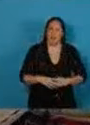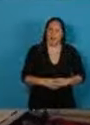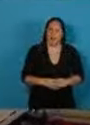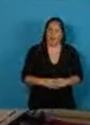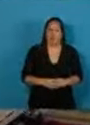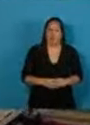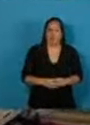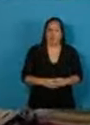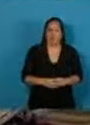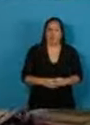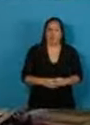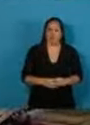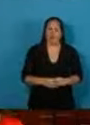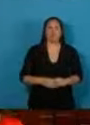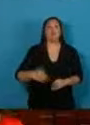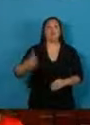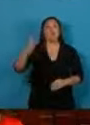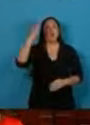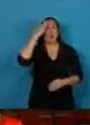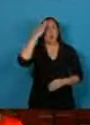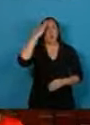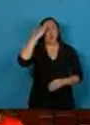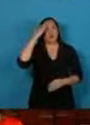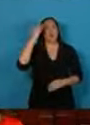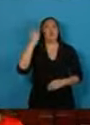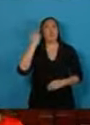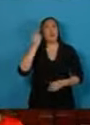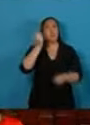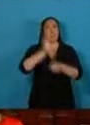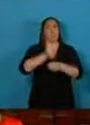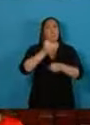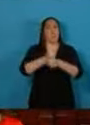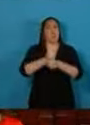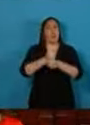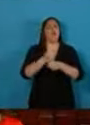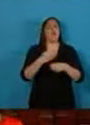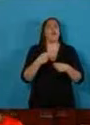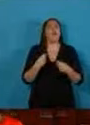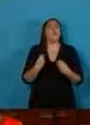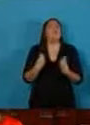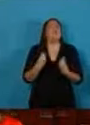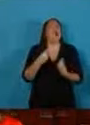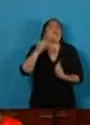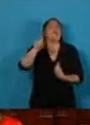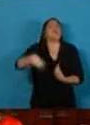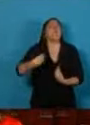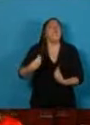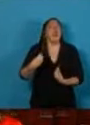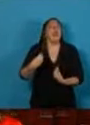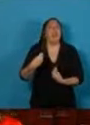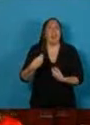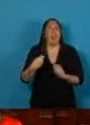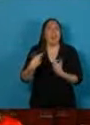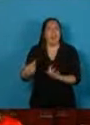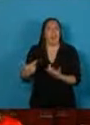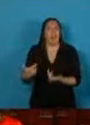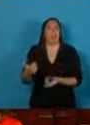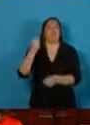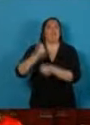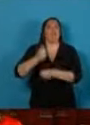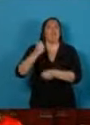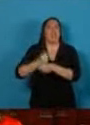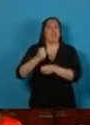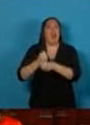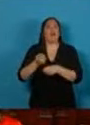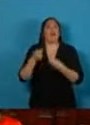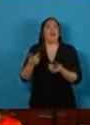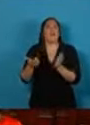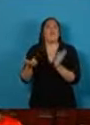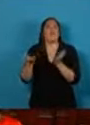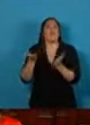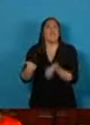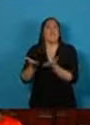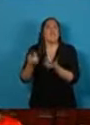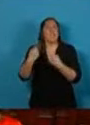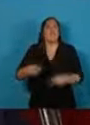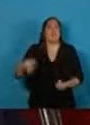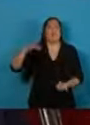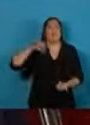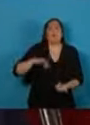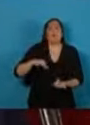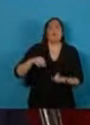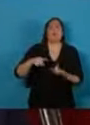La cultura del trabajo se garantiza creando trabajos formales con todos los beneficios de la seguridad social.